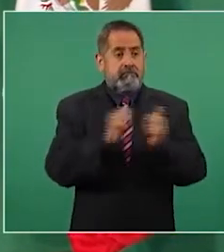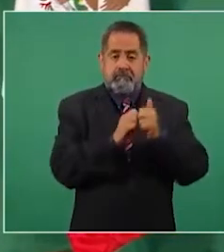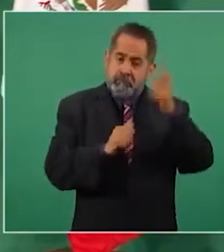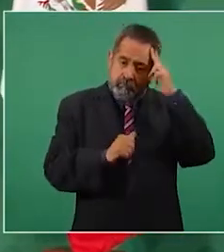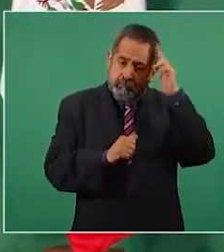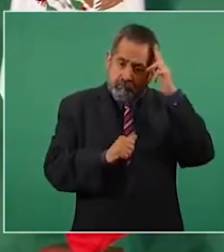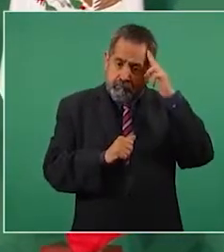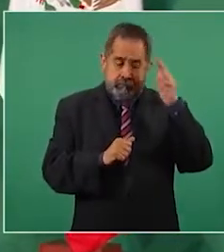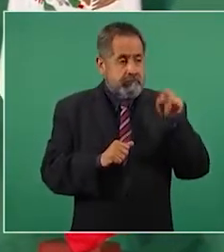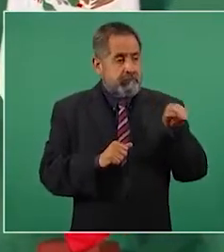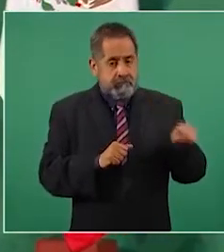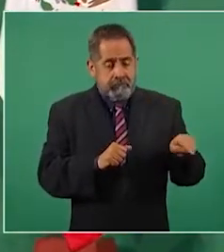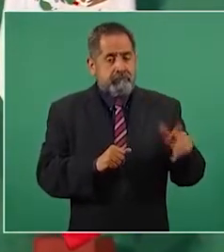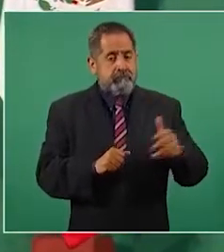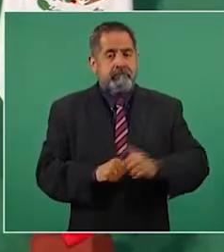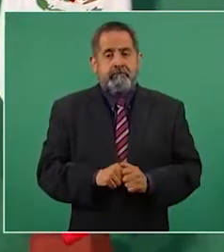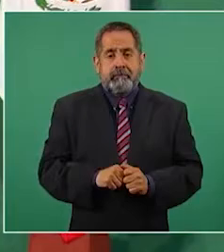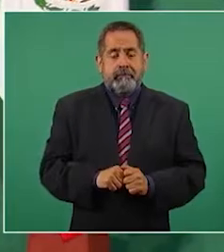porfiriato.